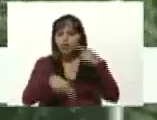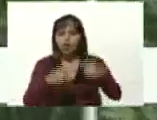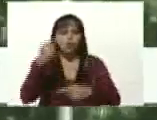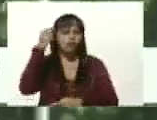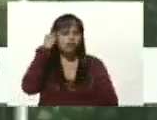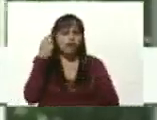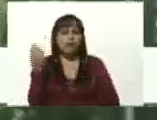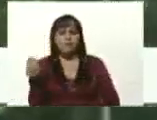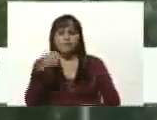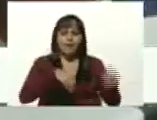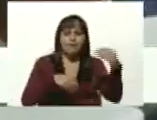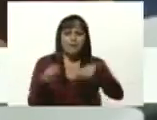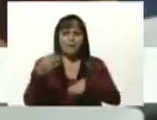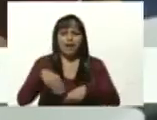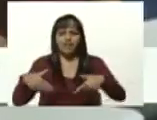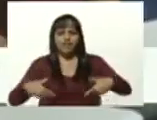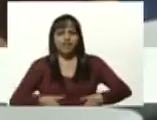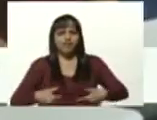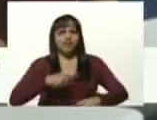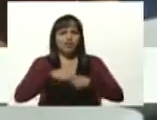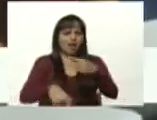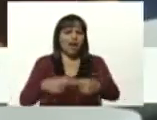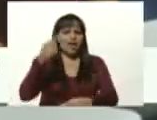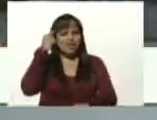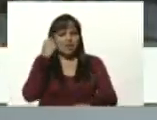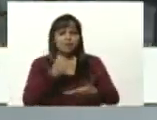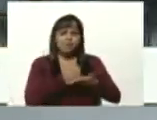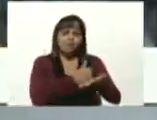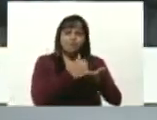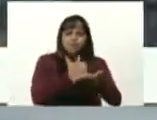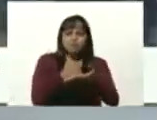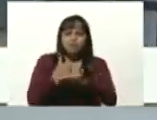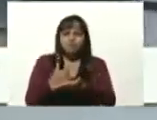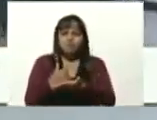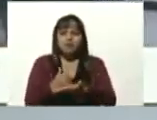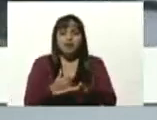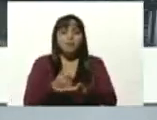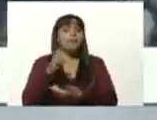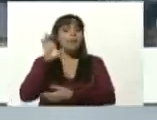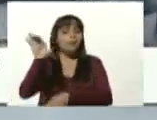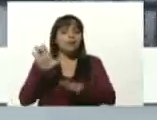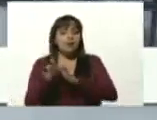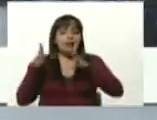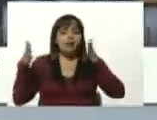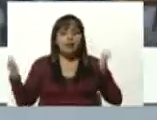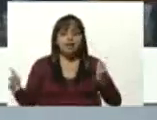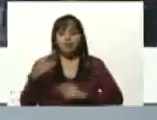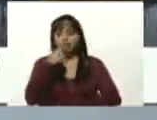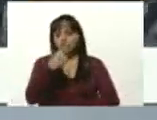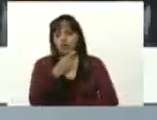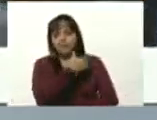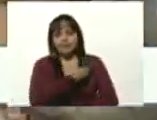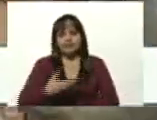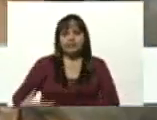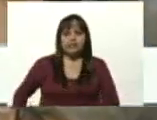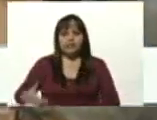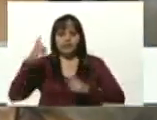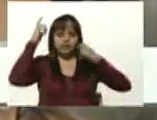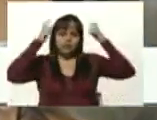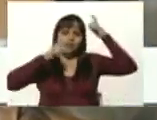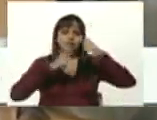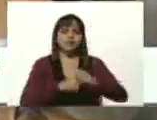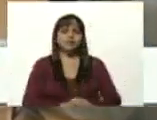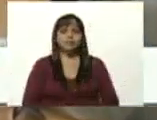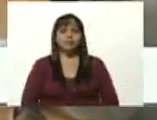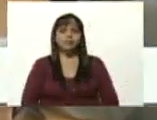un poco más cada día un granito más para que esta patria sea grande como nos decía nuestro presidente Hugo Chávez